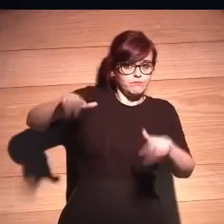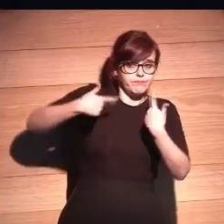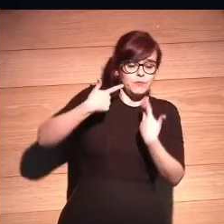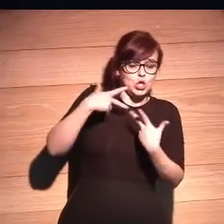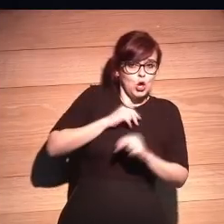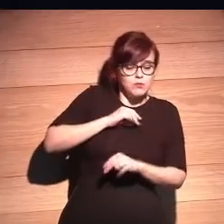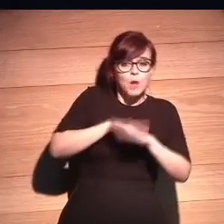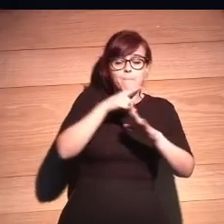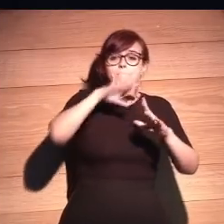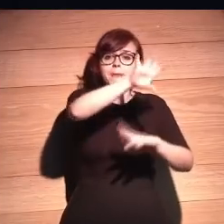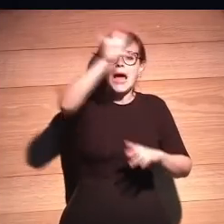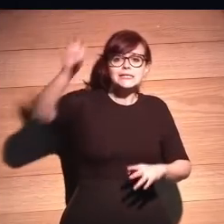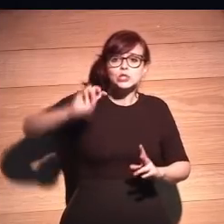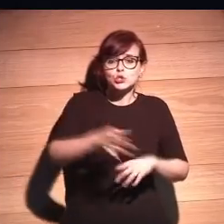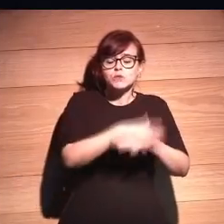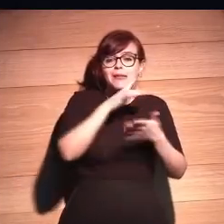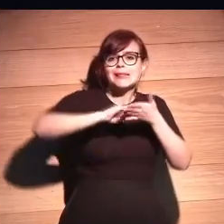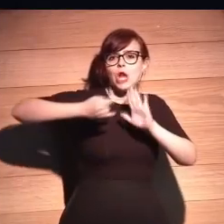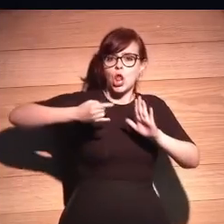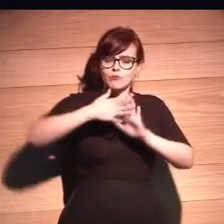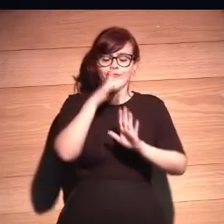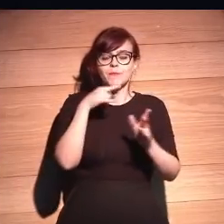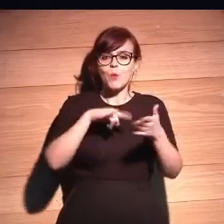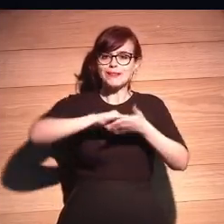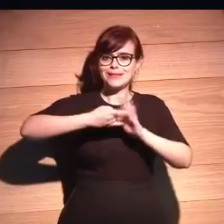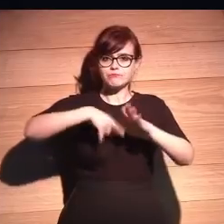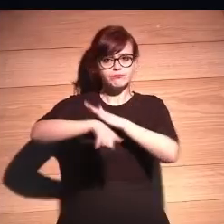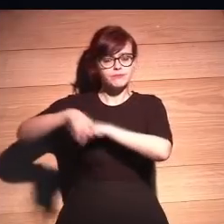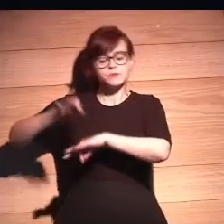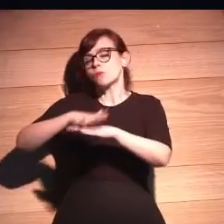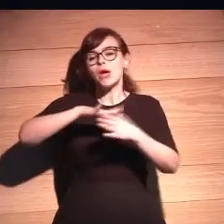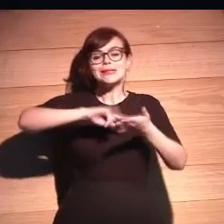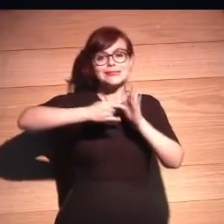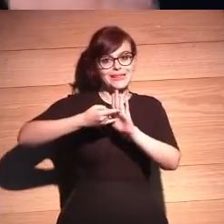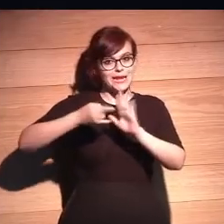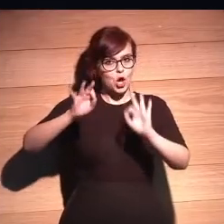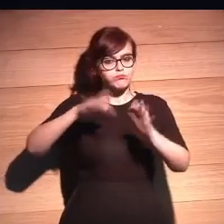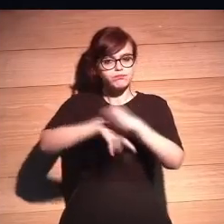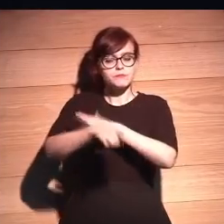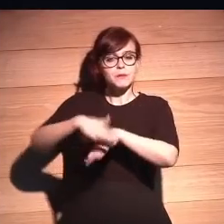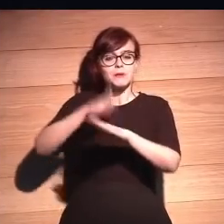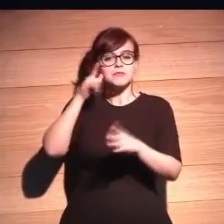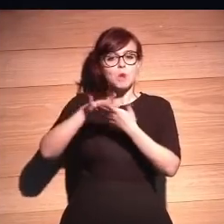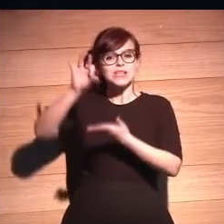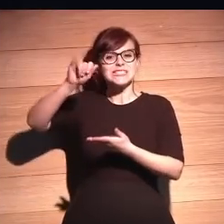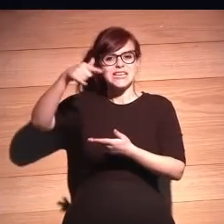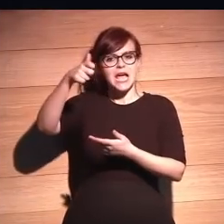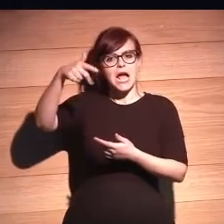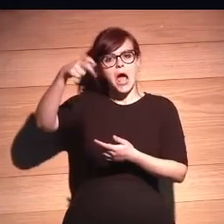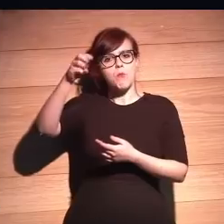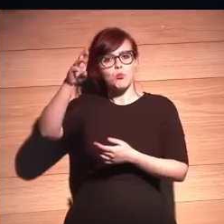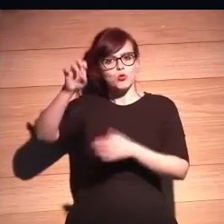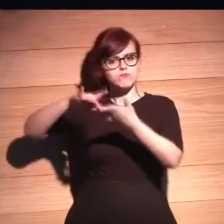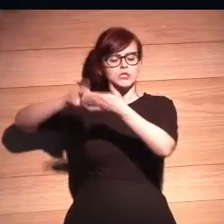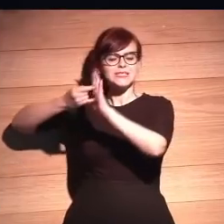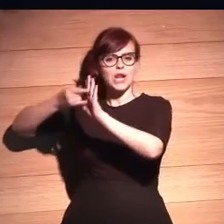Hay países que lo han atacado desde un punto de vista tecnócrata, han puesto a responsables técnicos, Singapur técnico, lo han